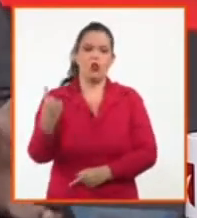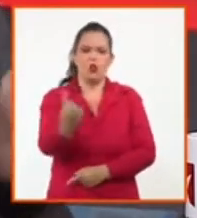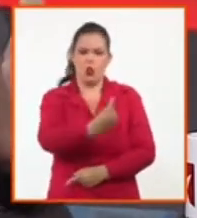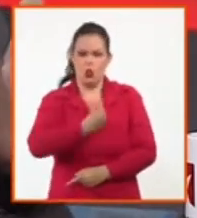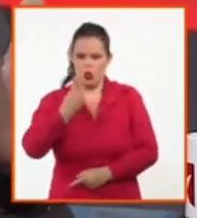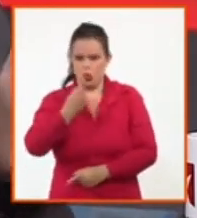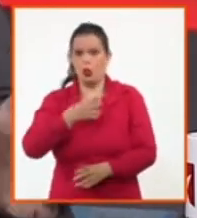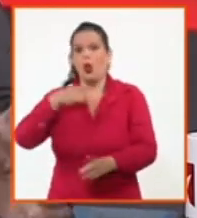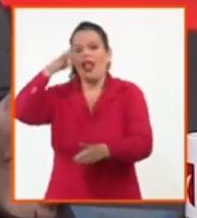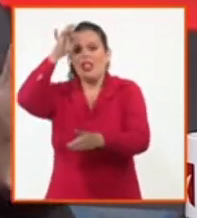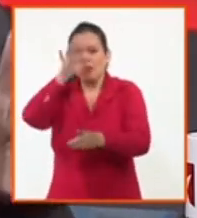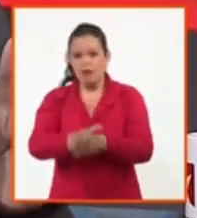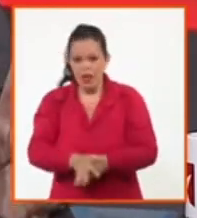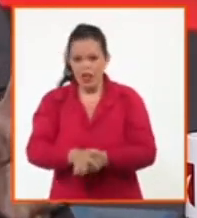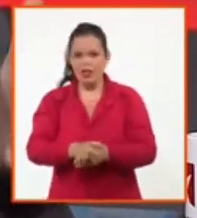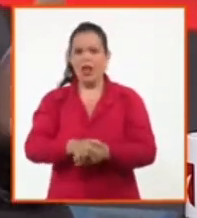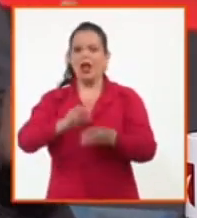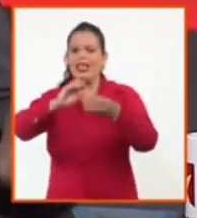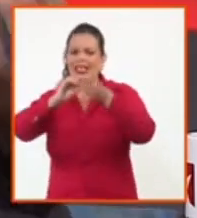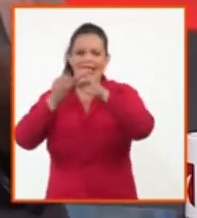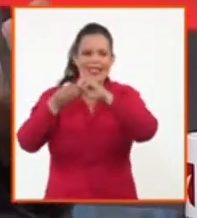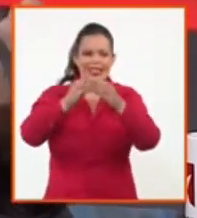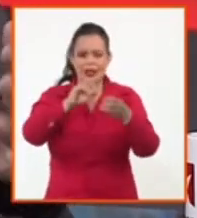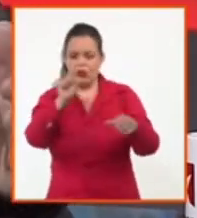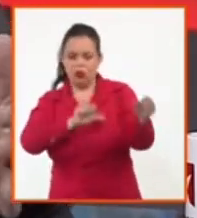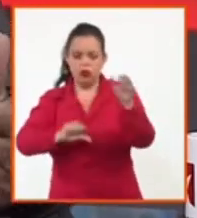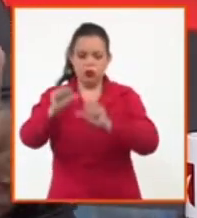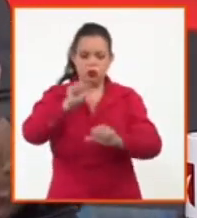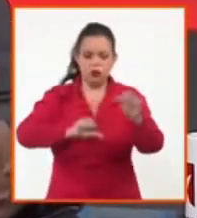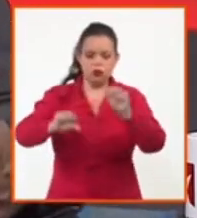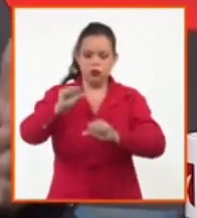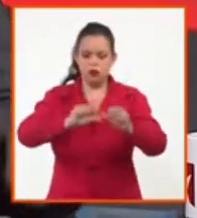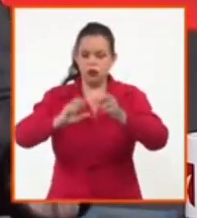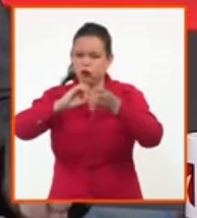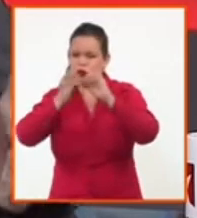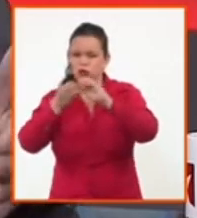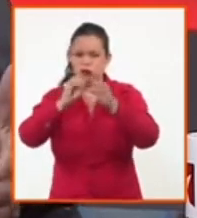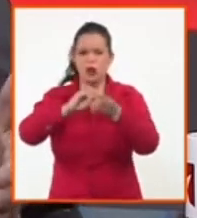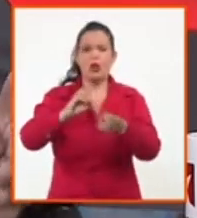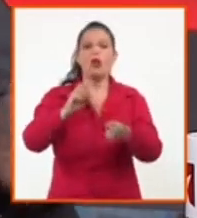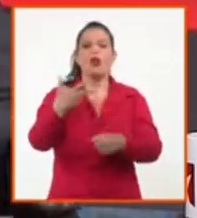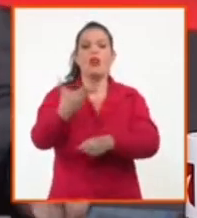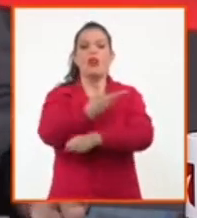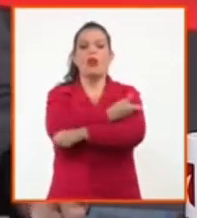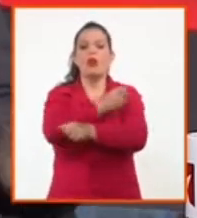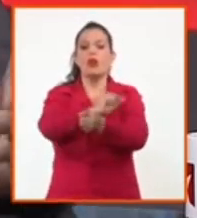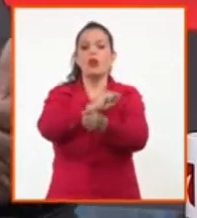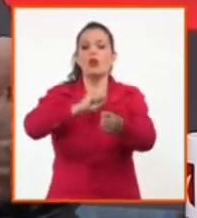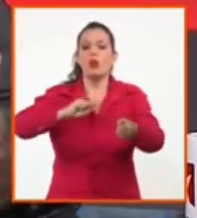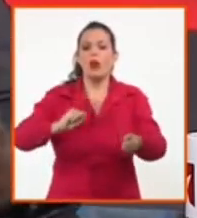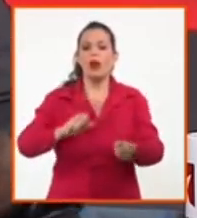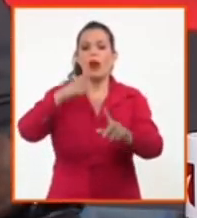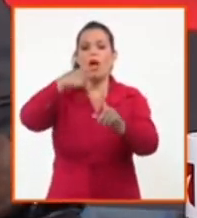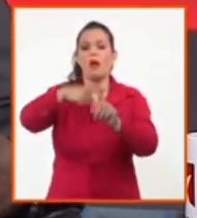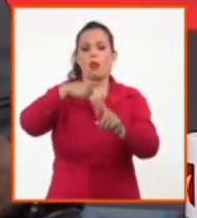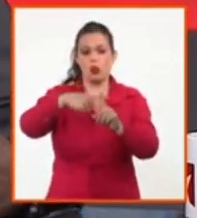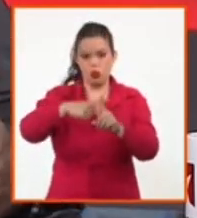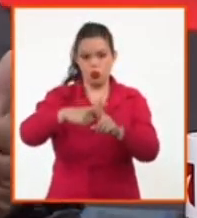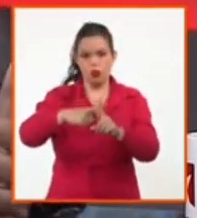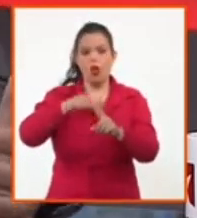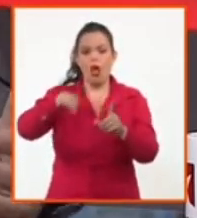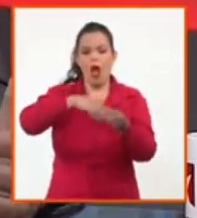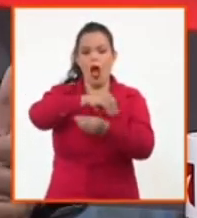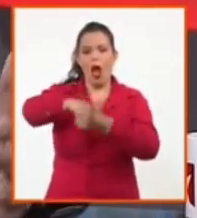variante Soberana Plus teniendo la proteína RBD de Omicron, ya la iniciamos, ya esa proteína se está